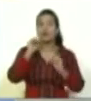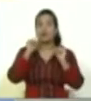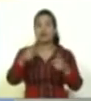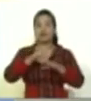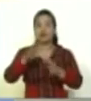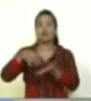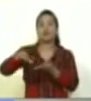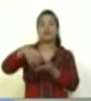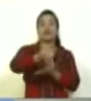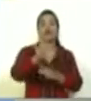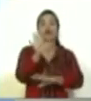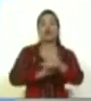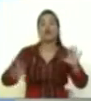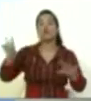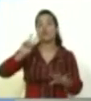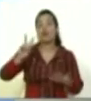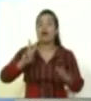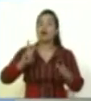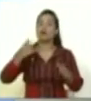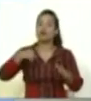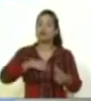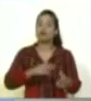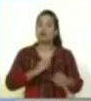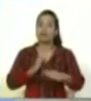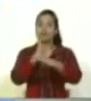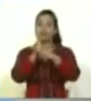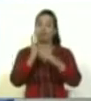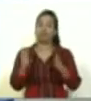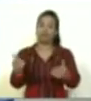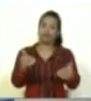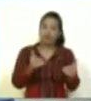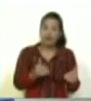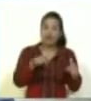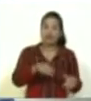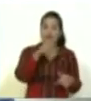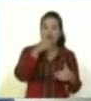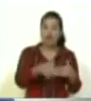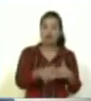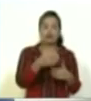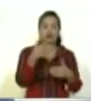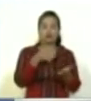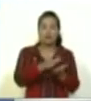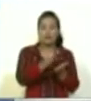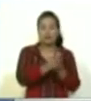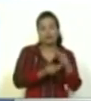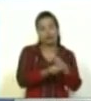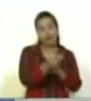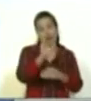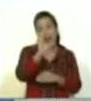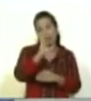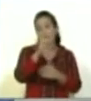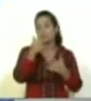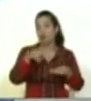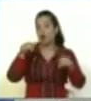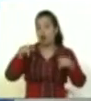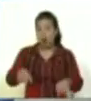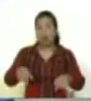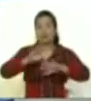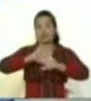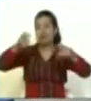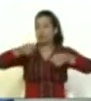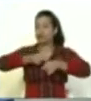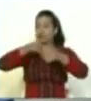distribución nacional. Habíamos tenido un pequeño repliegue este año en la distribución del impreso. Y bueno, a partir del día de hoy, ya